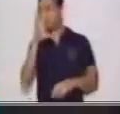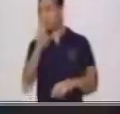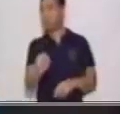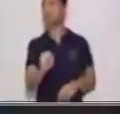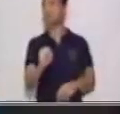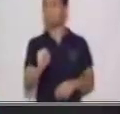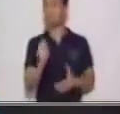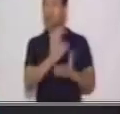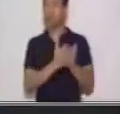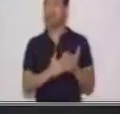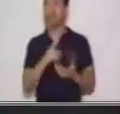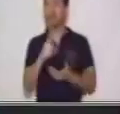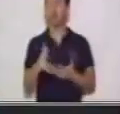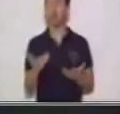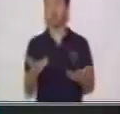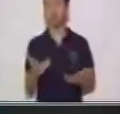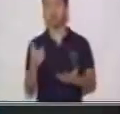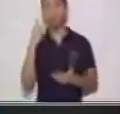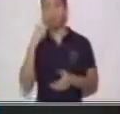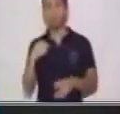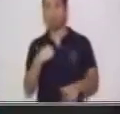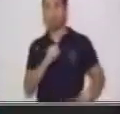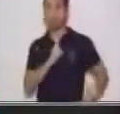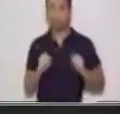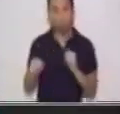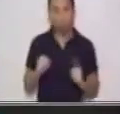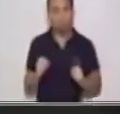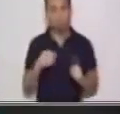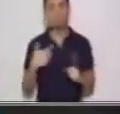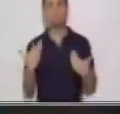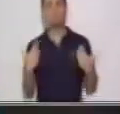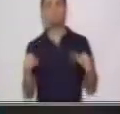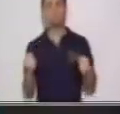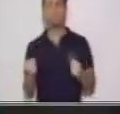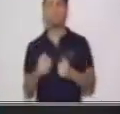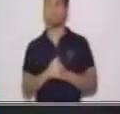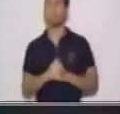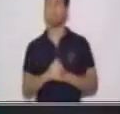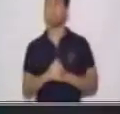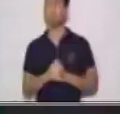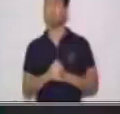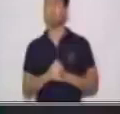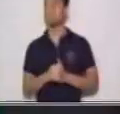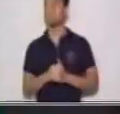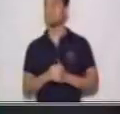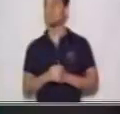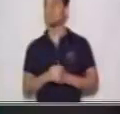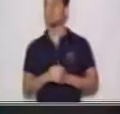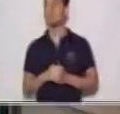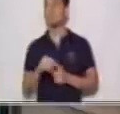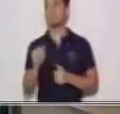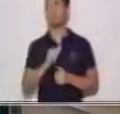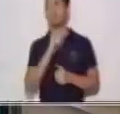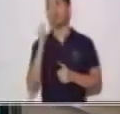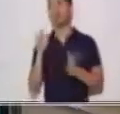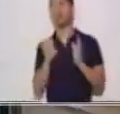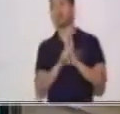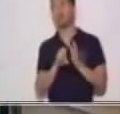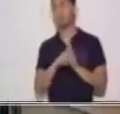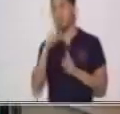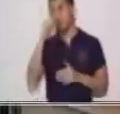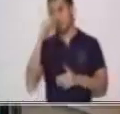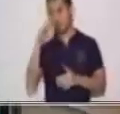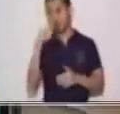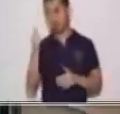a alguien o a algo la acción que estamos ejecutando. Veamos otro ejemplo de los transitivos.